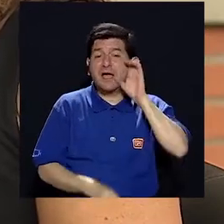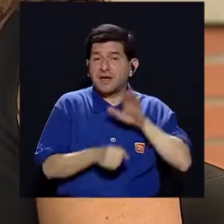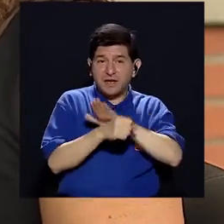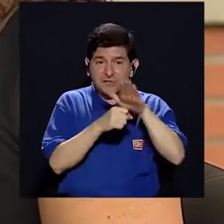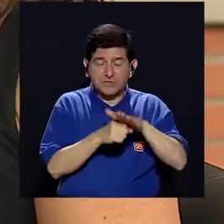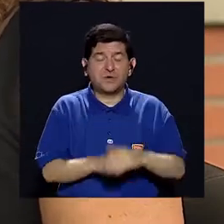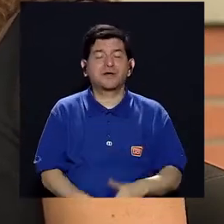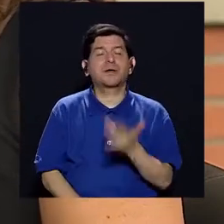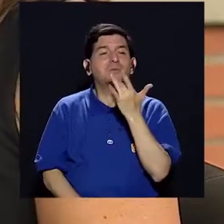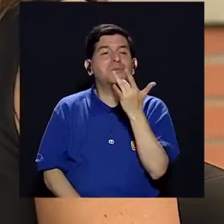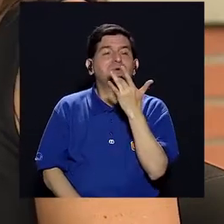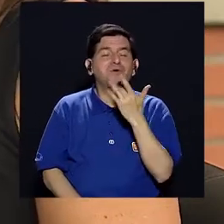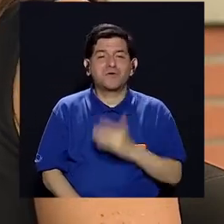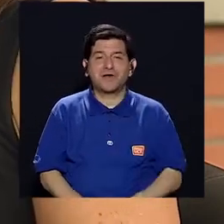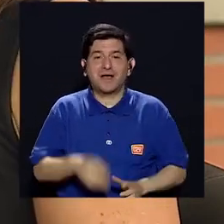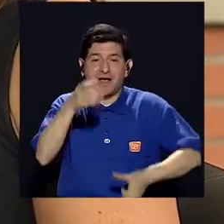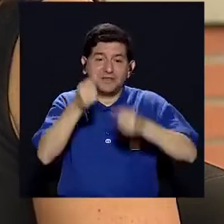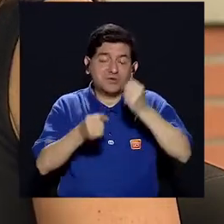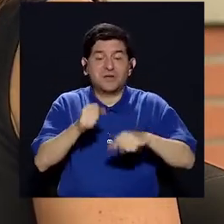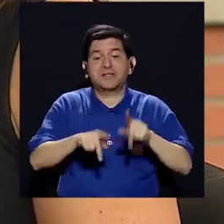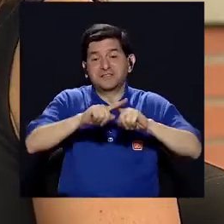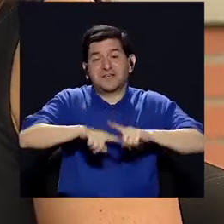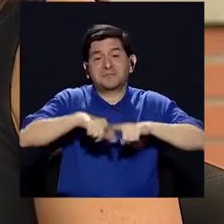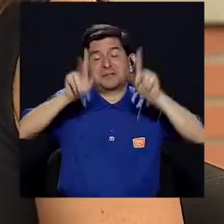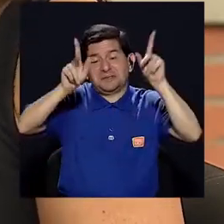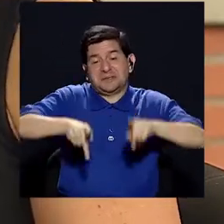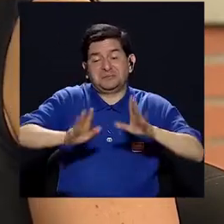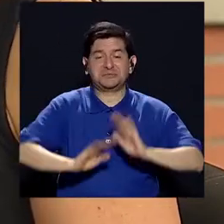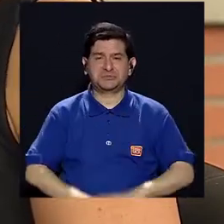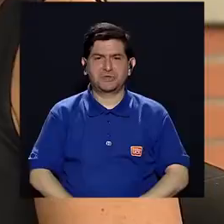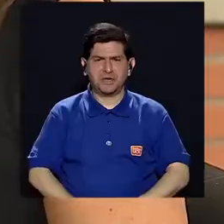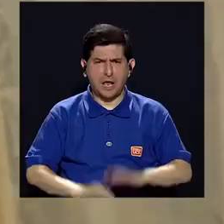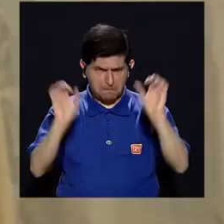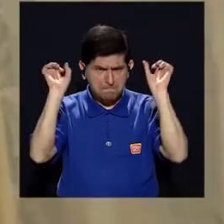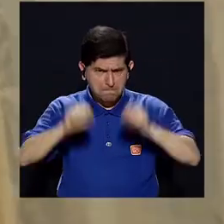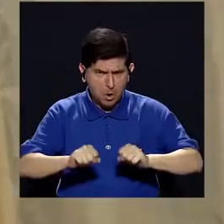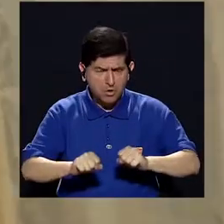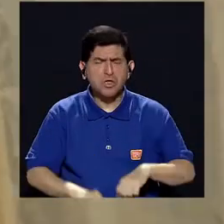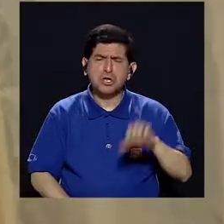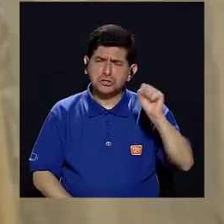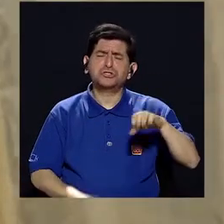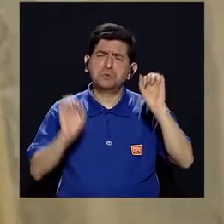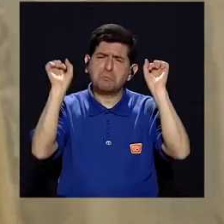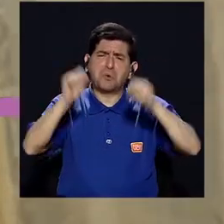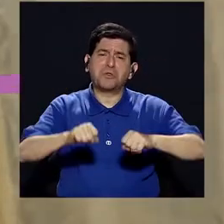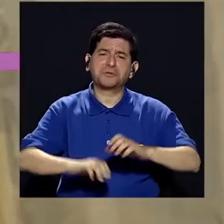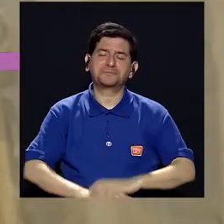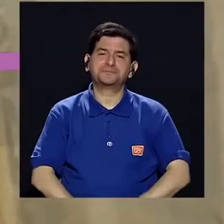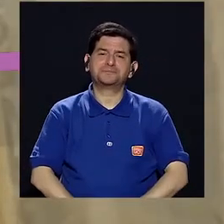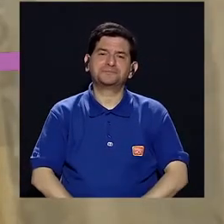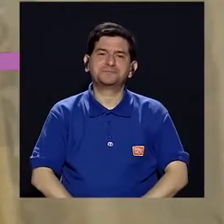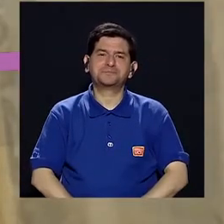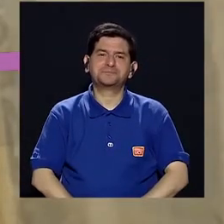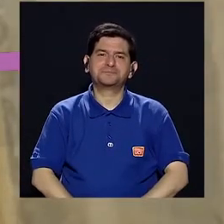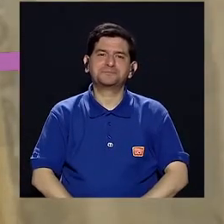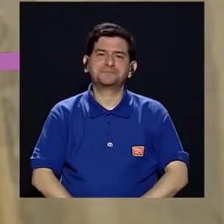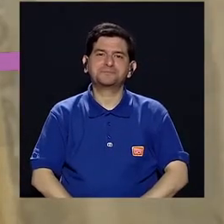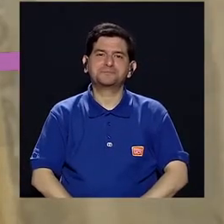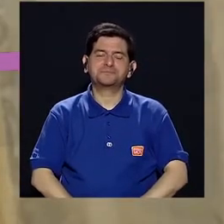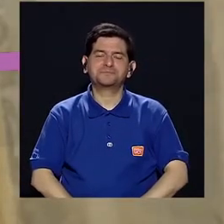chocolate porque saben muy ricas con un vaso de leche. Entonces, eso también ya va a gusto del consumidor. Pero sí se puede, digamos, no pasa nada. Sí, sí se podría, sí.